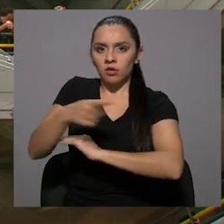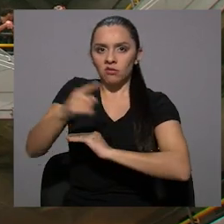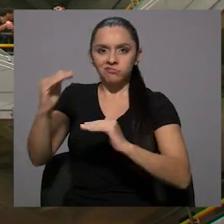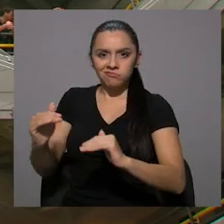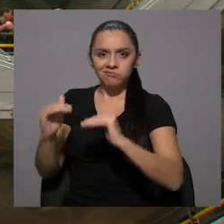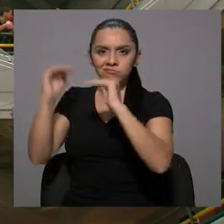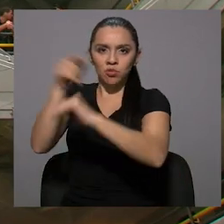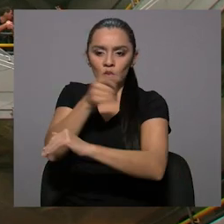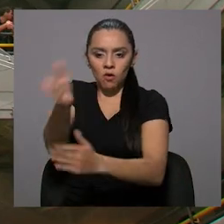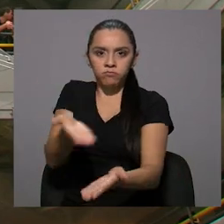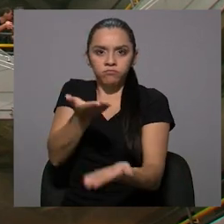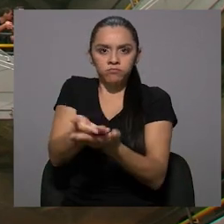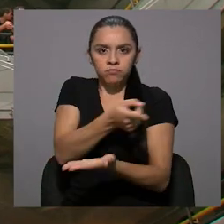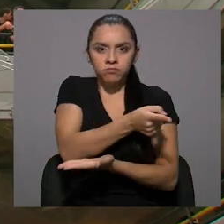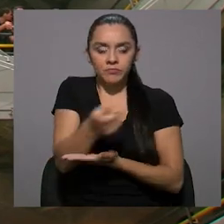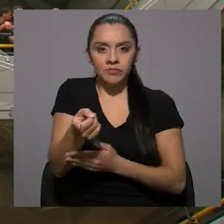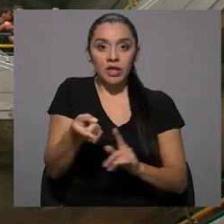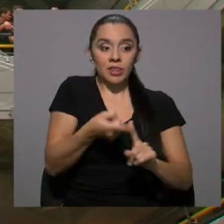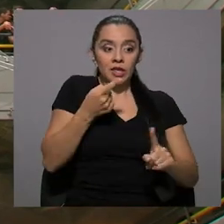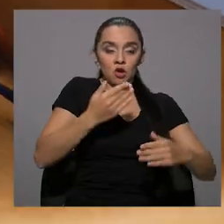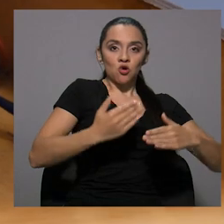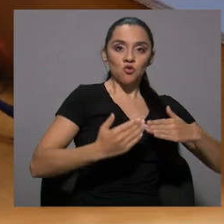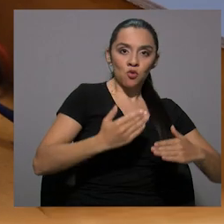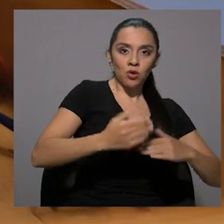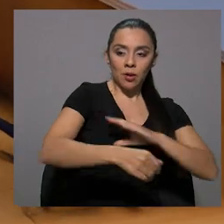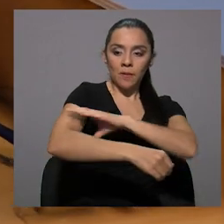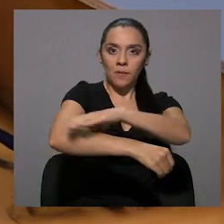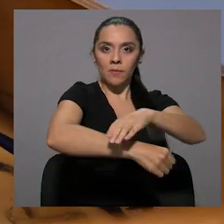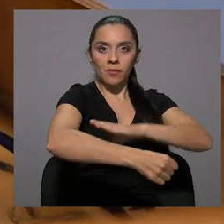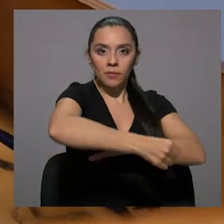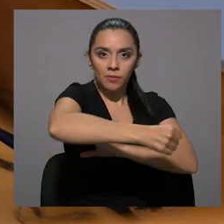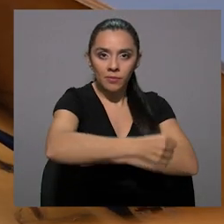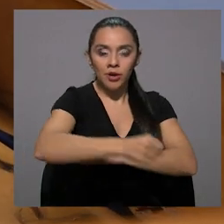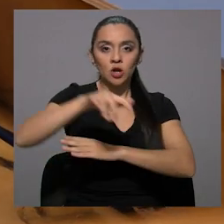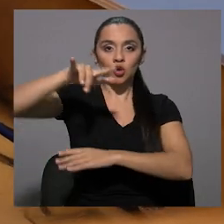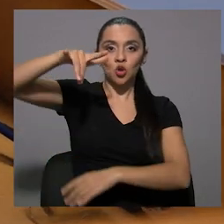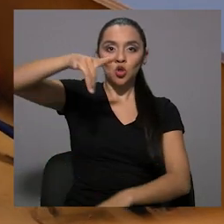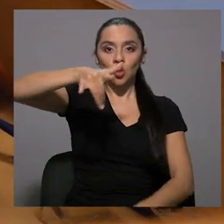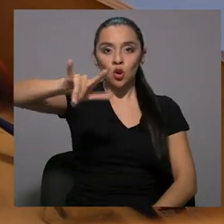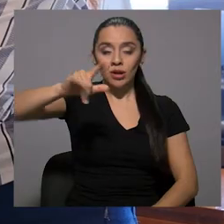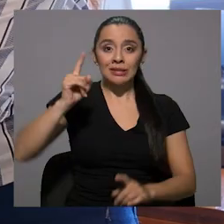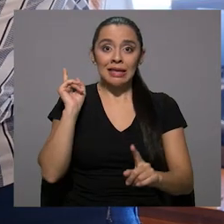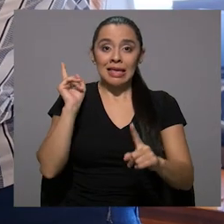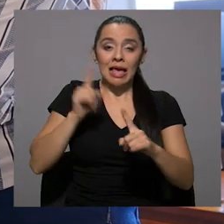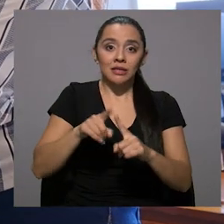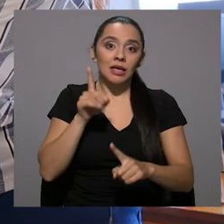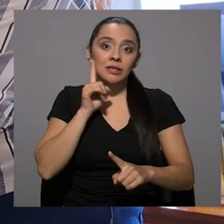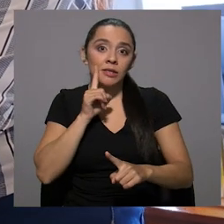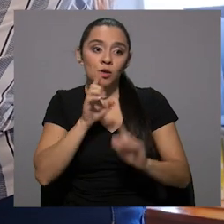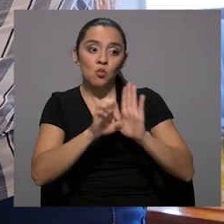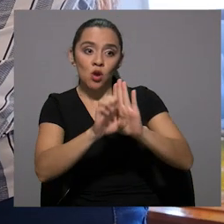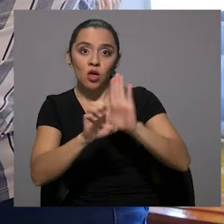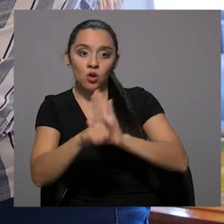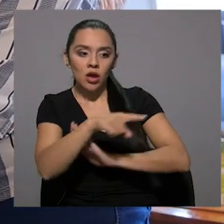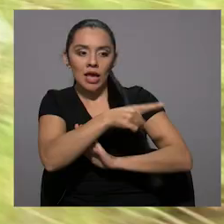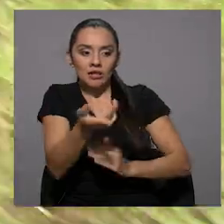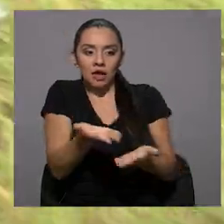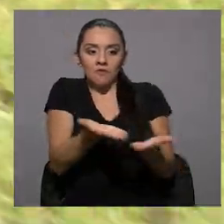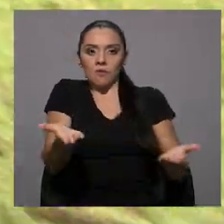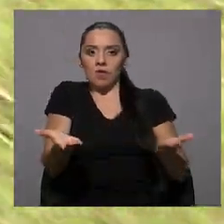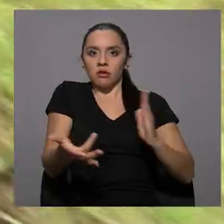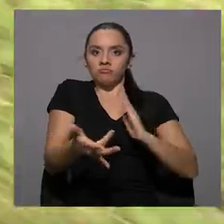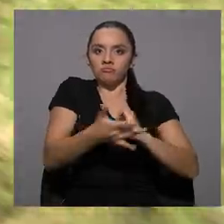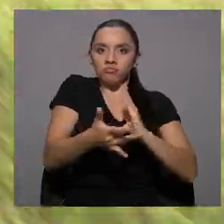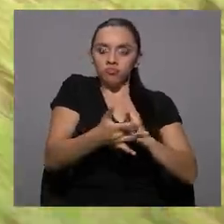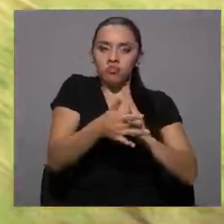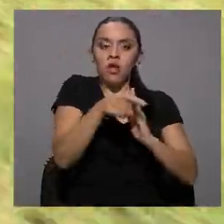de primer nivel. Desde robots, brazos mecánicos, drones, hasta simuladores, son parte de las herramientas